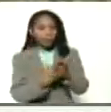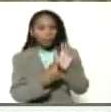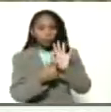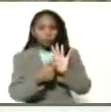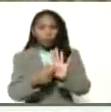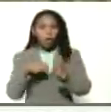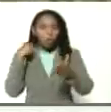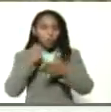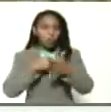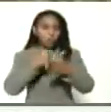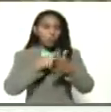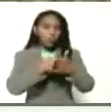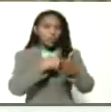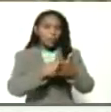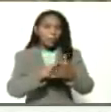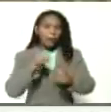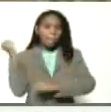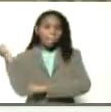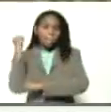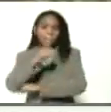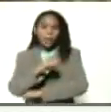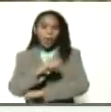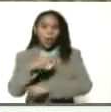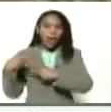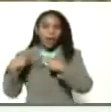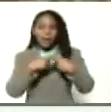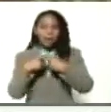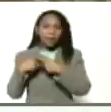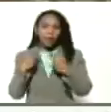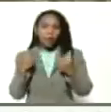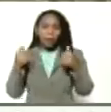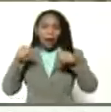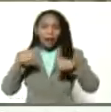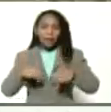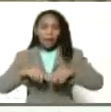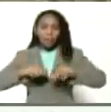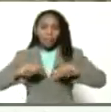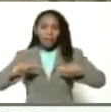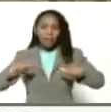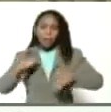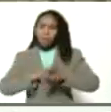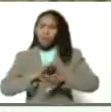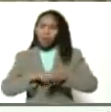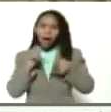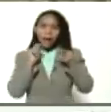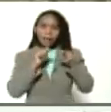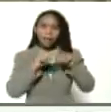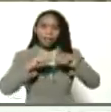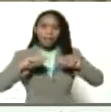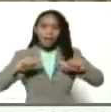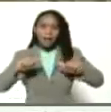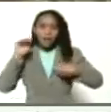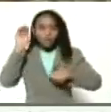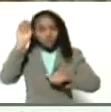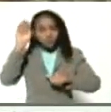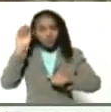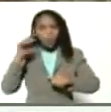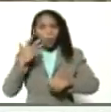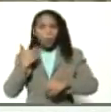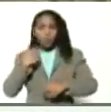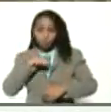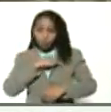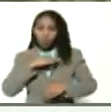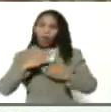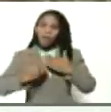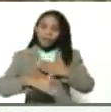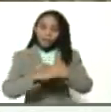la lucha para derrotar la guerra económica es aquí en la tierra porque esta tierra es nuestro futuro y por supuesto nosotros vamos a avanzar